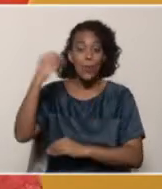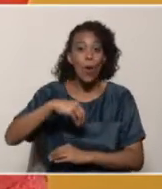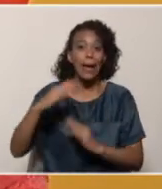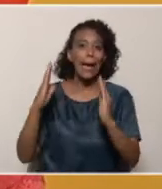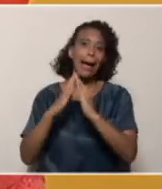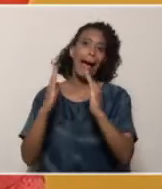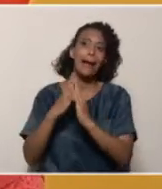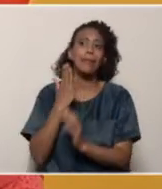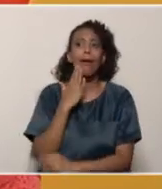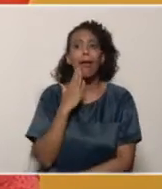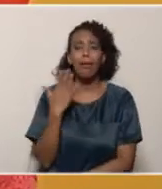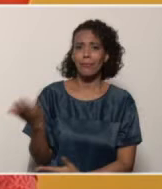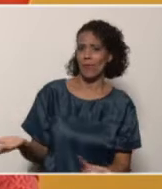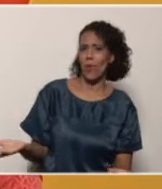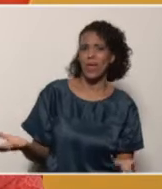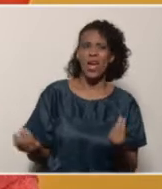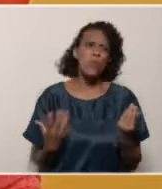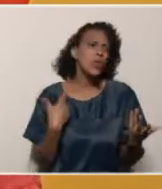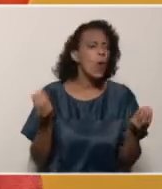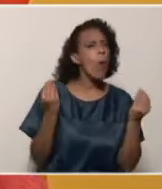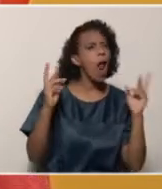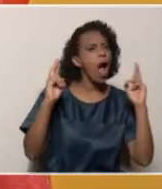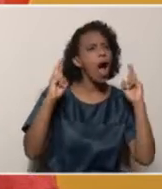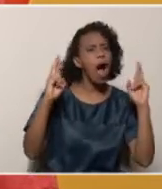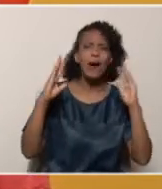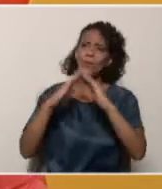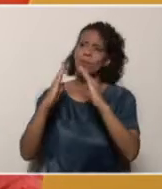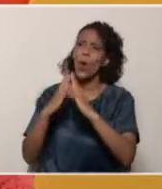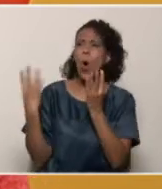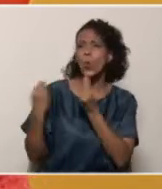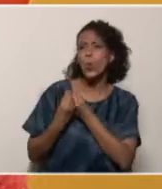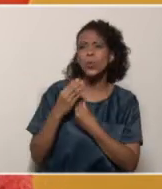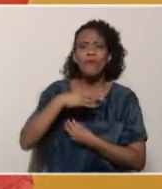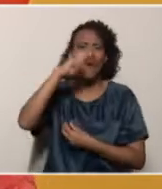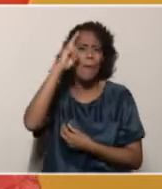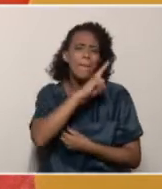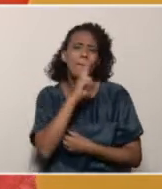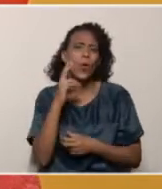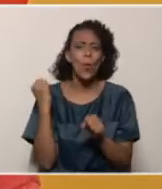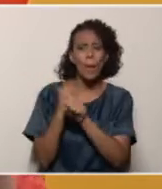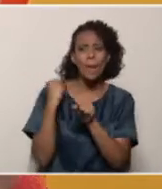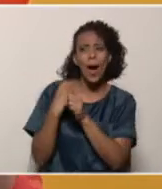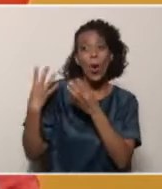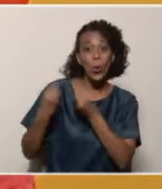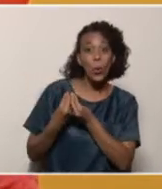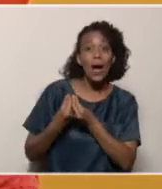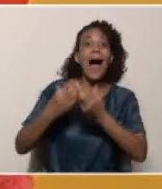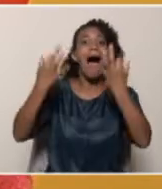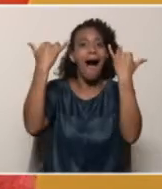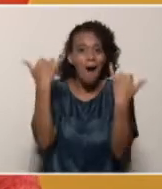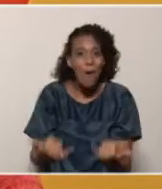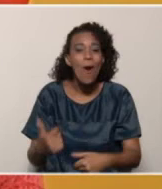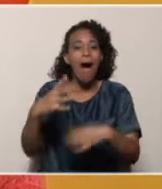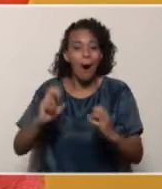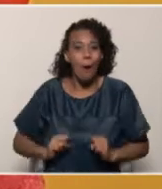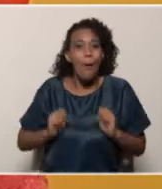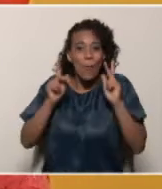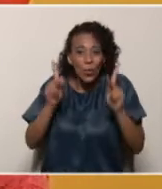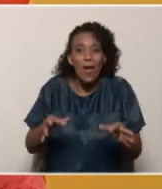hemos estado en nuestras instituciones queriendo decir, ojalá estuviera papá, ojalá estuviera mamá aquí, me gustaría trabajar con ellos. Bueno, esta es la oportunidad